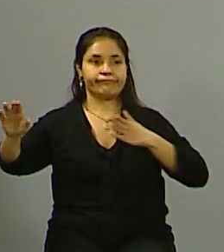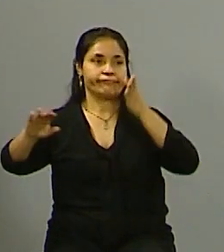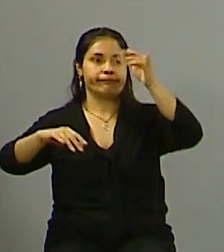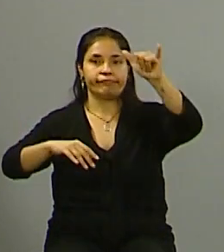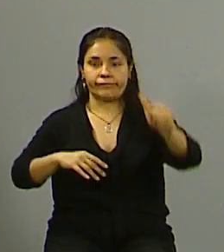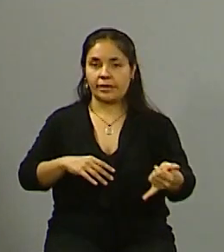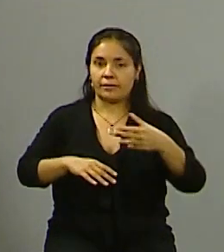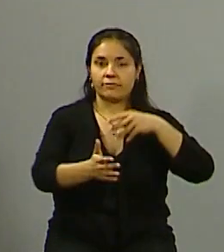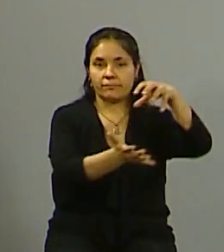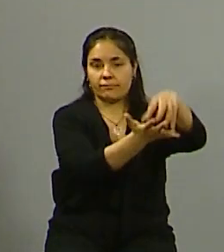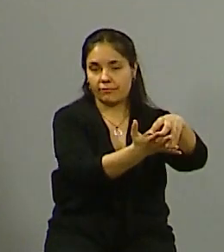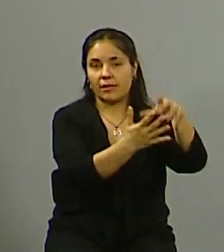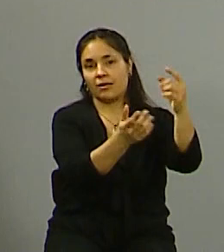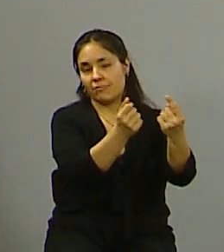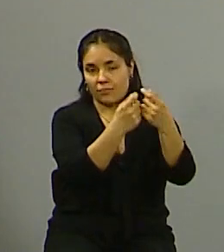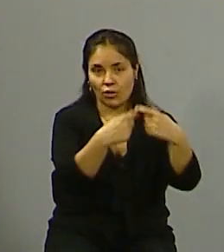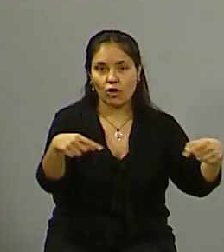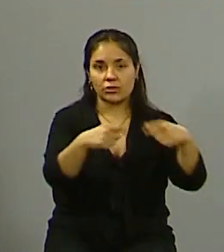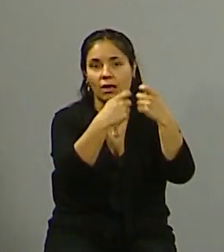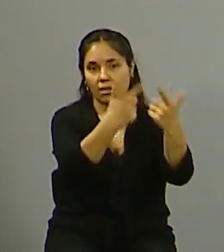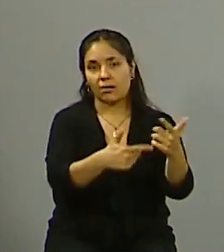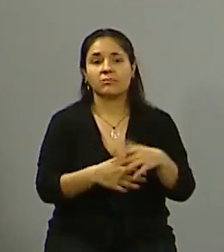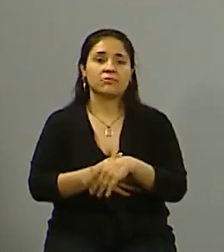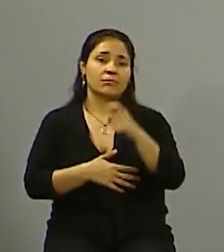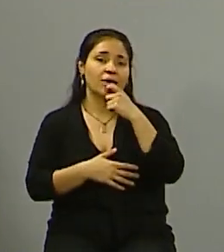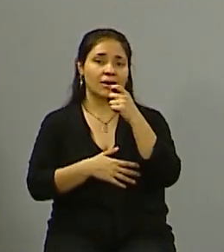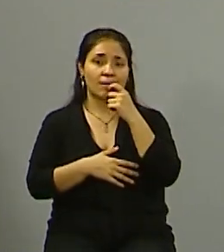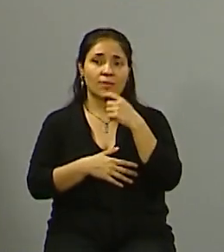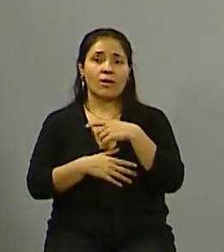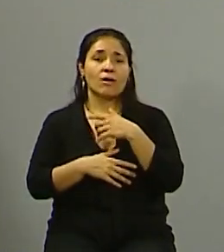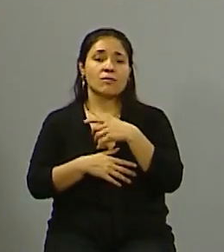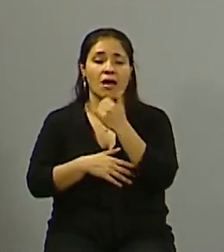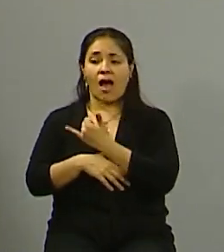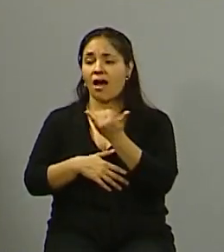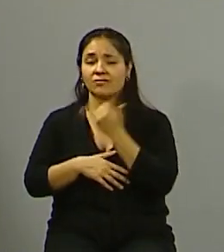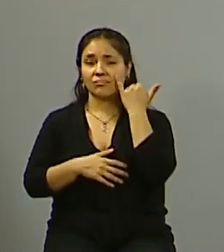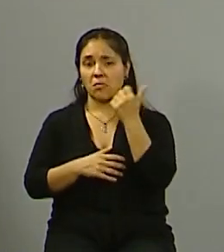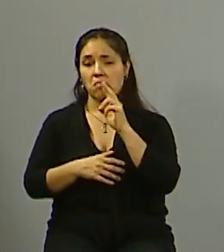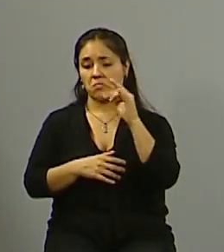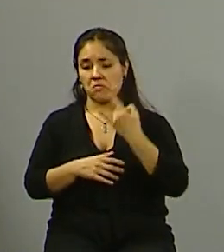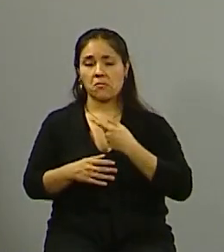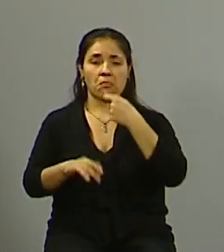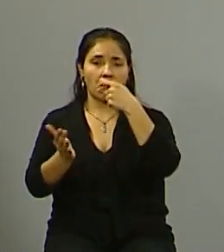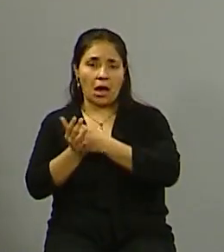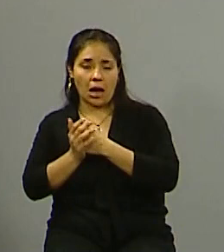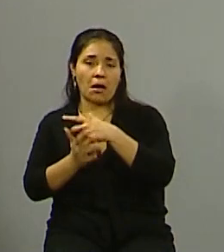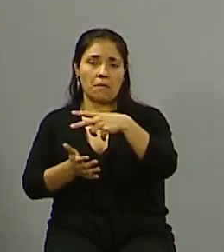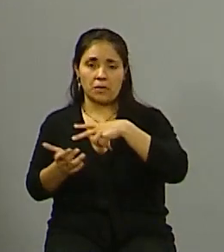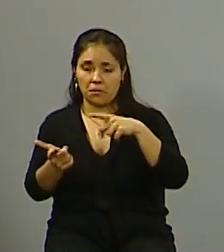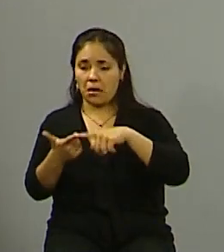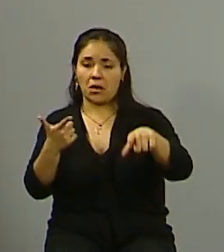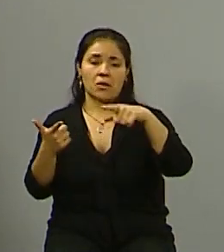necesitan menos del Estado. El que más tiene se arregla su seguridad privada, se puede arreglar su salud privada, se puede arreglar su educación siquiera privada.